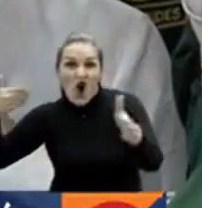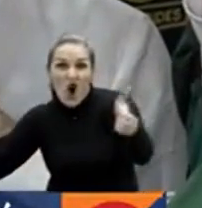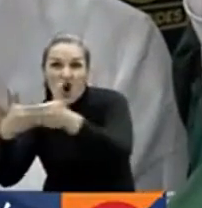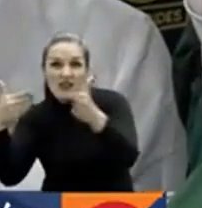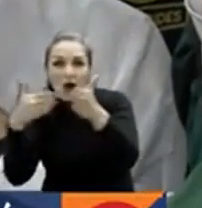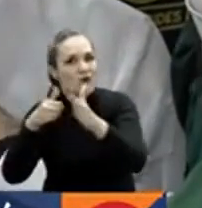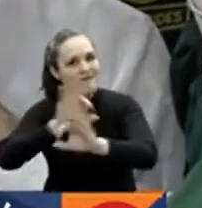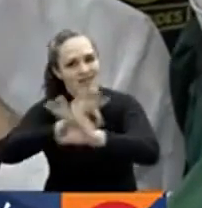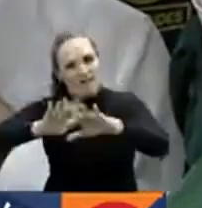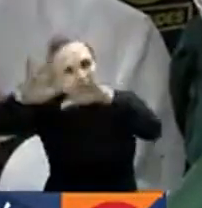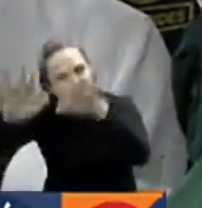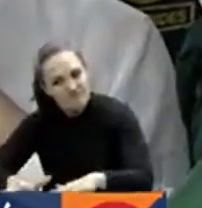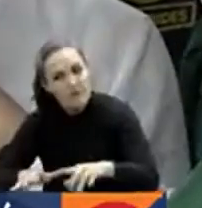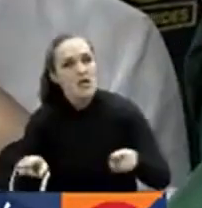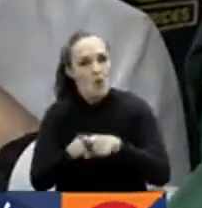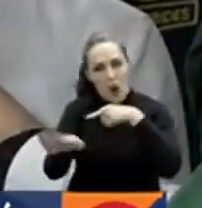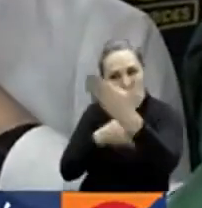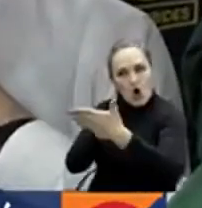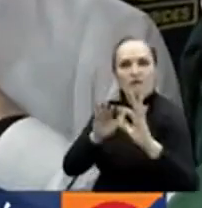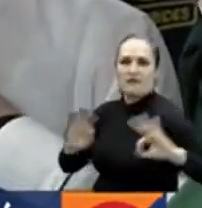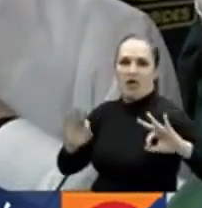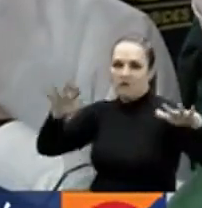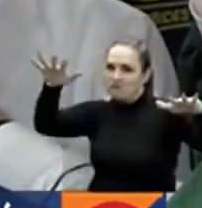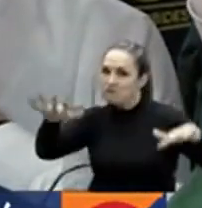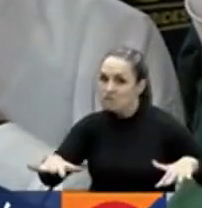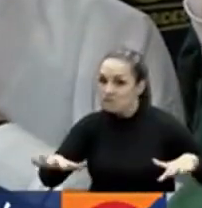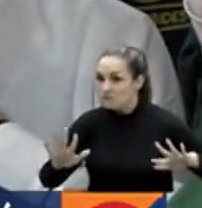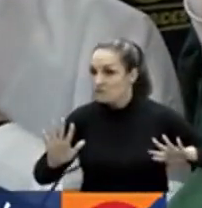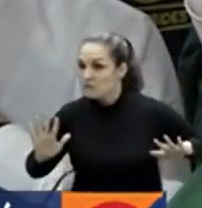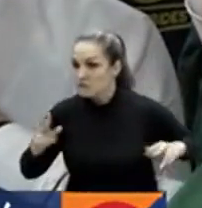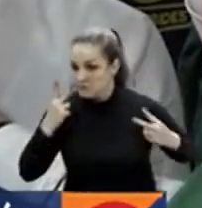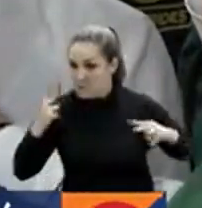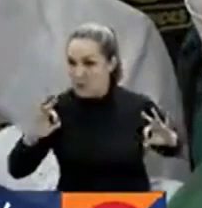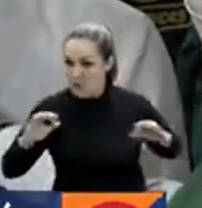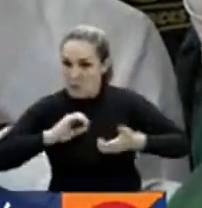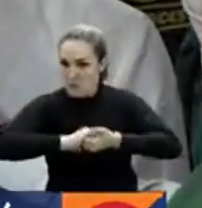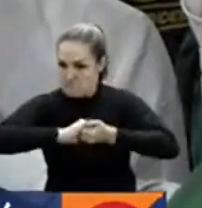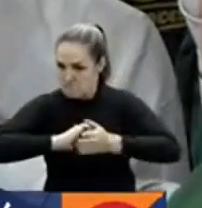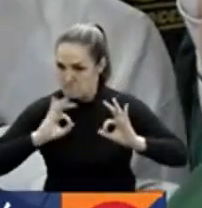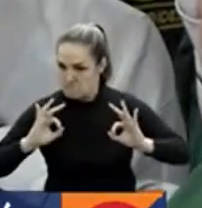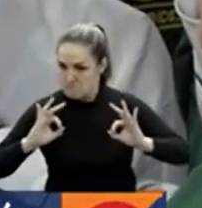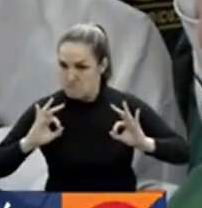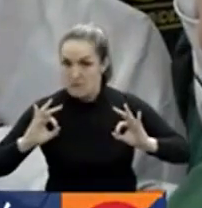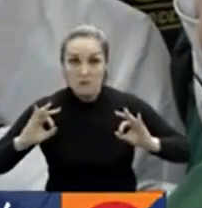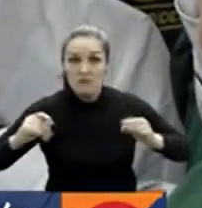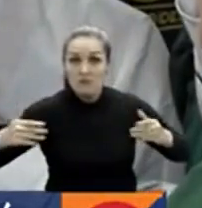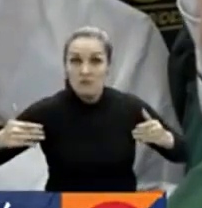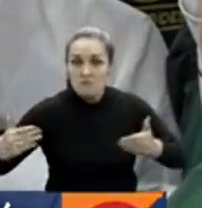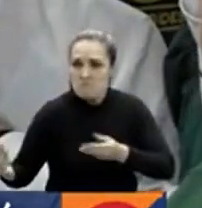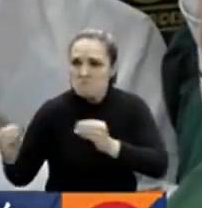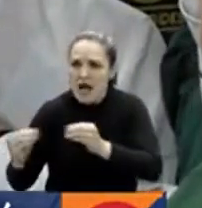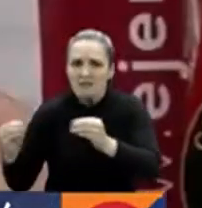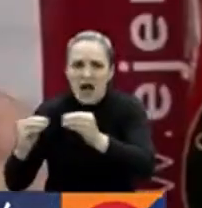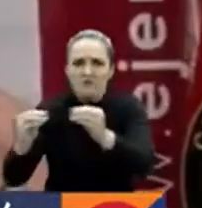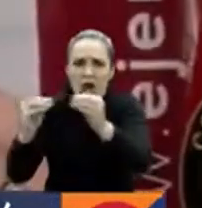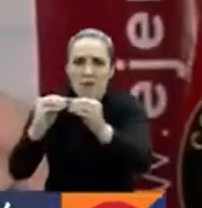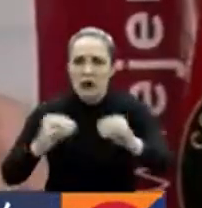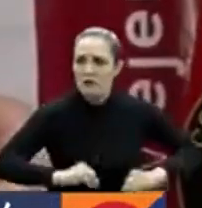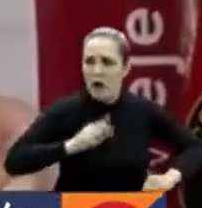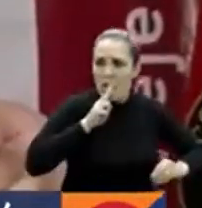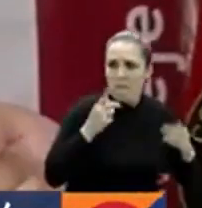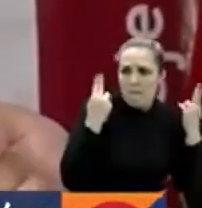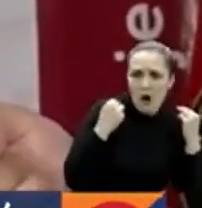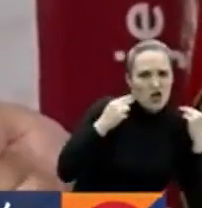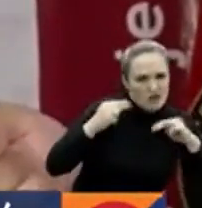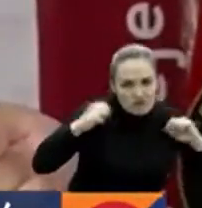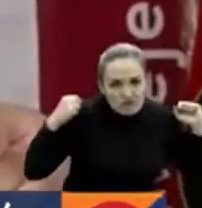o el gobierno no podrá continuar sosteniendo ese cese. Deja